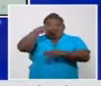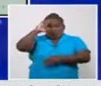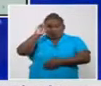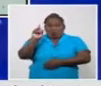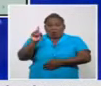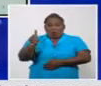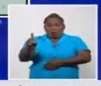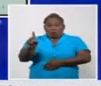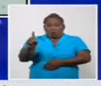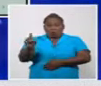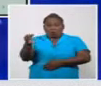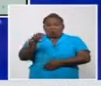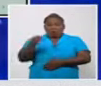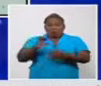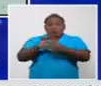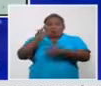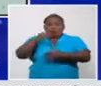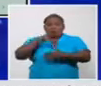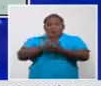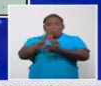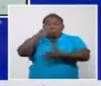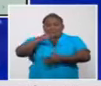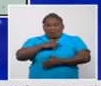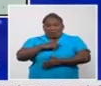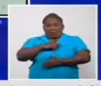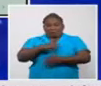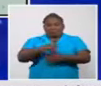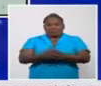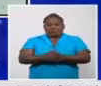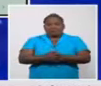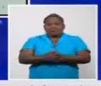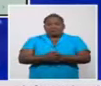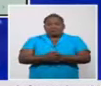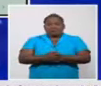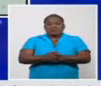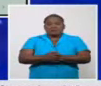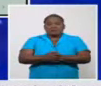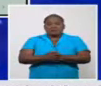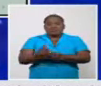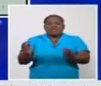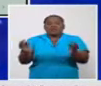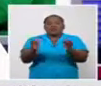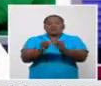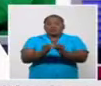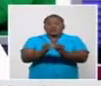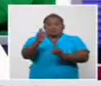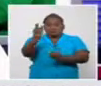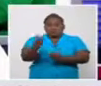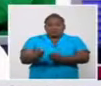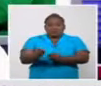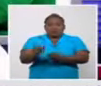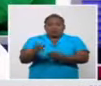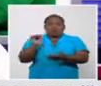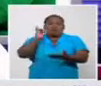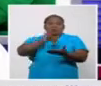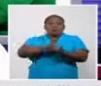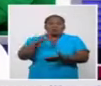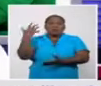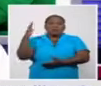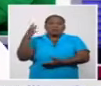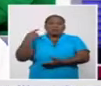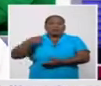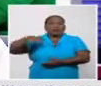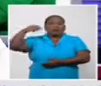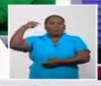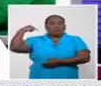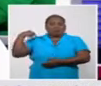municipio Guamá. Y estos son la totalidad de los casos importados en el día de ayer. Como